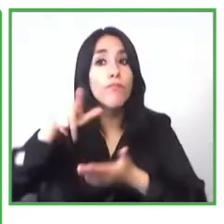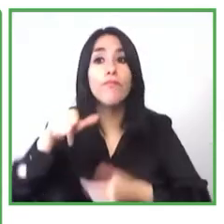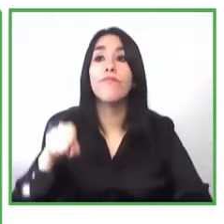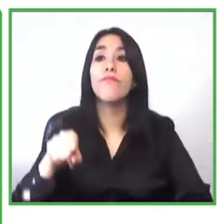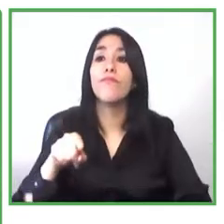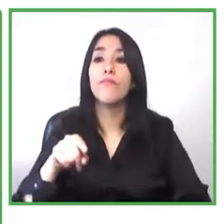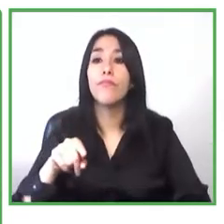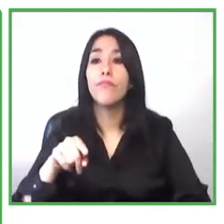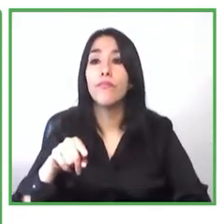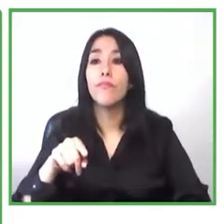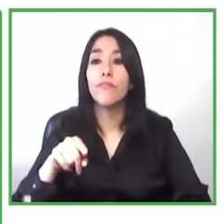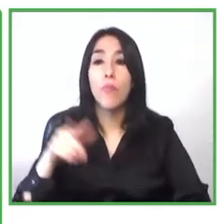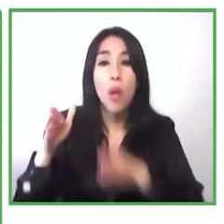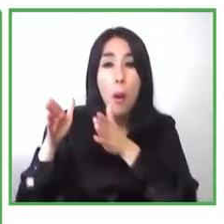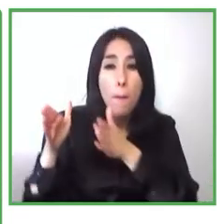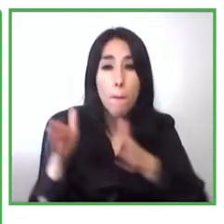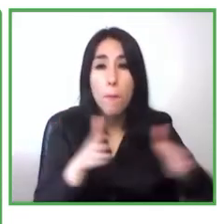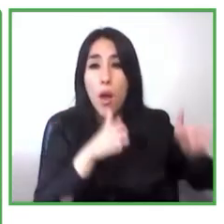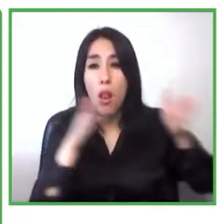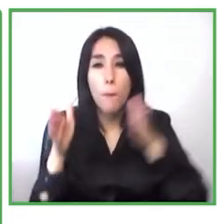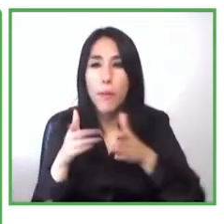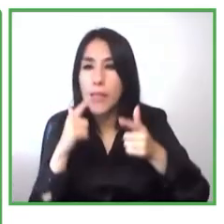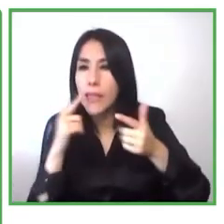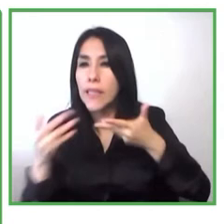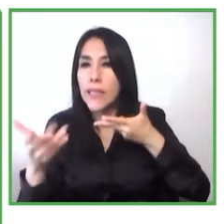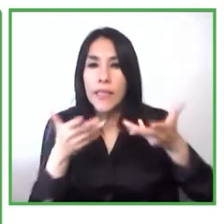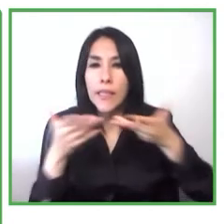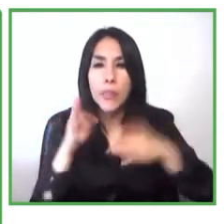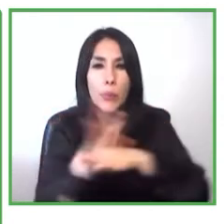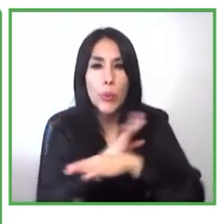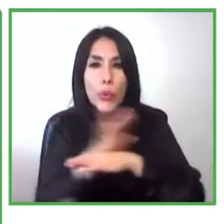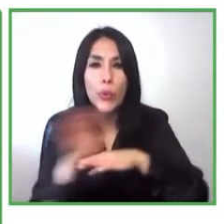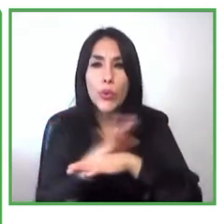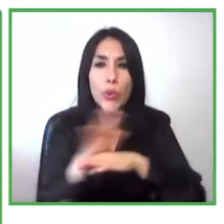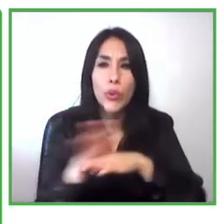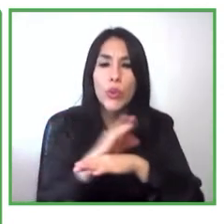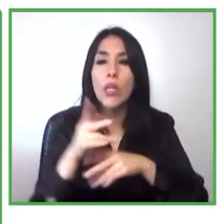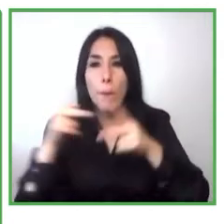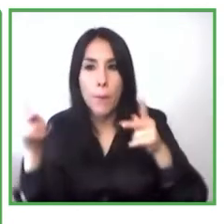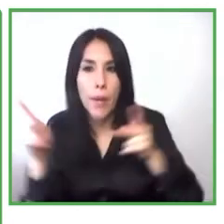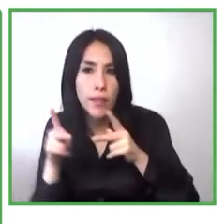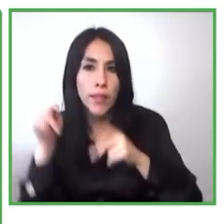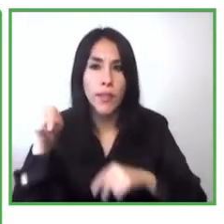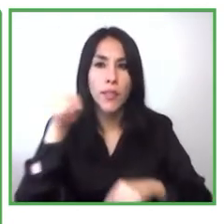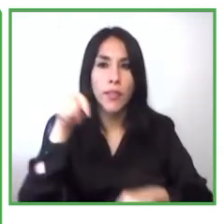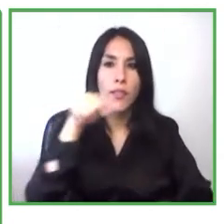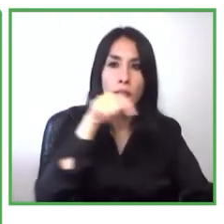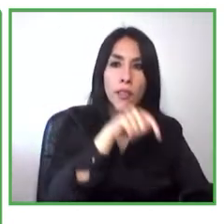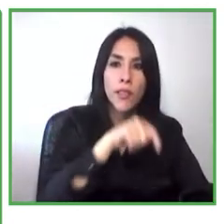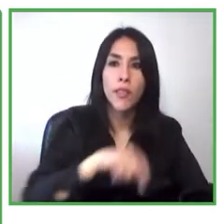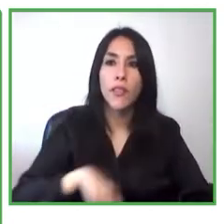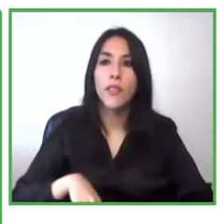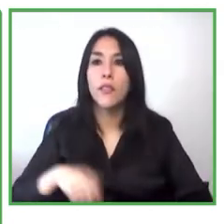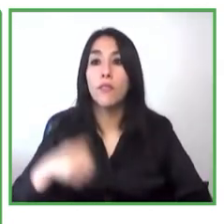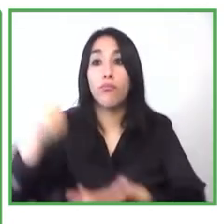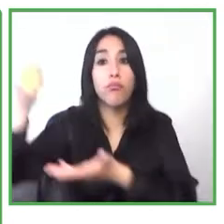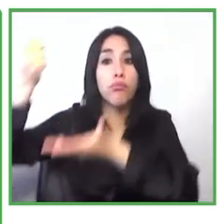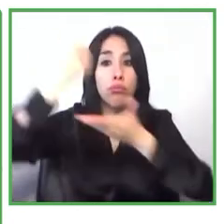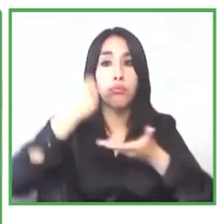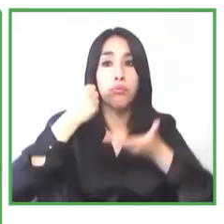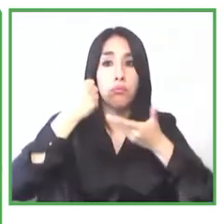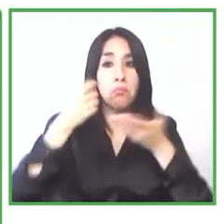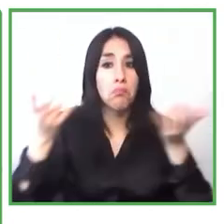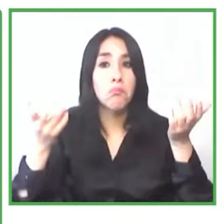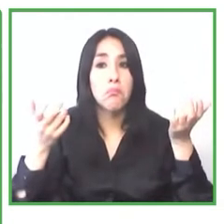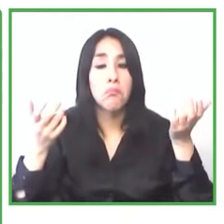con instituciones de microfinanciamiento para que así puedan solicitar préstamos créditos y así hacer